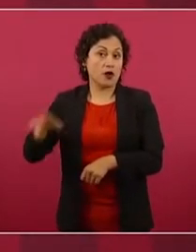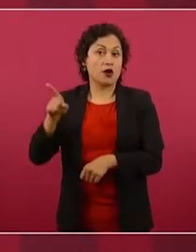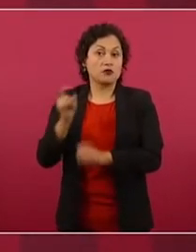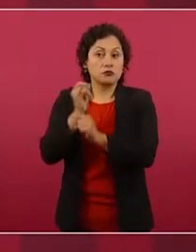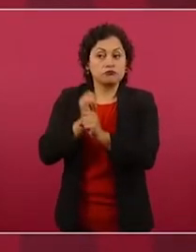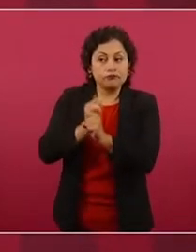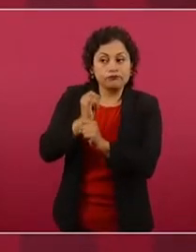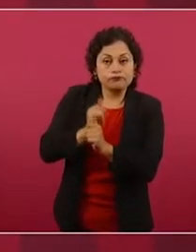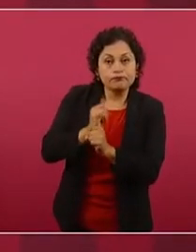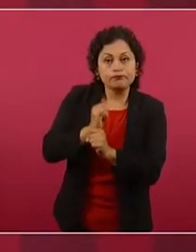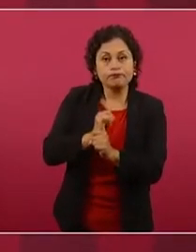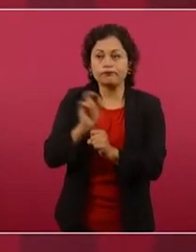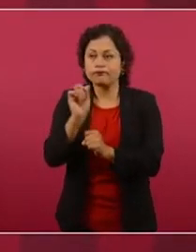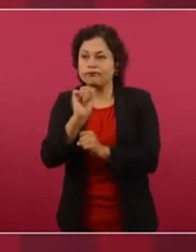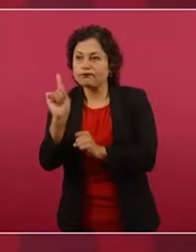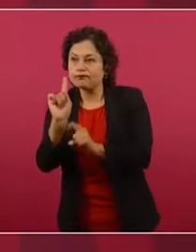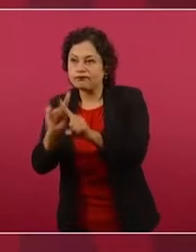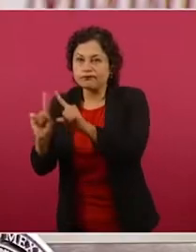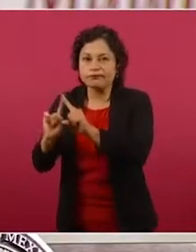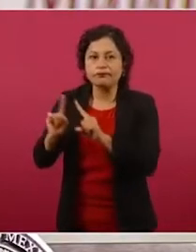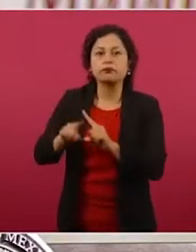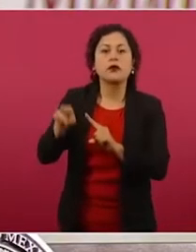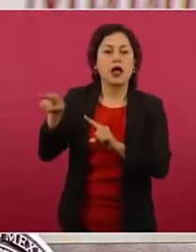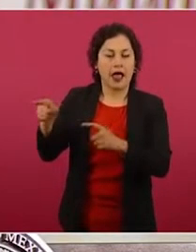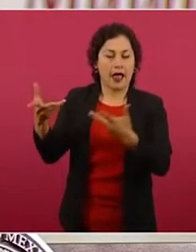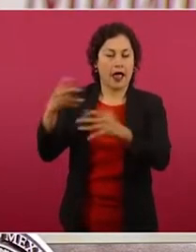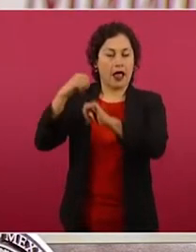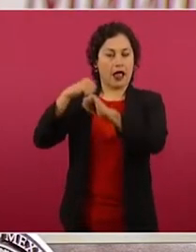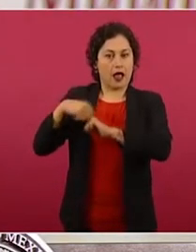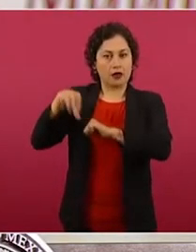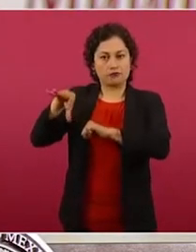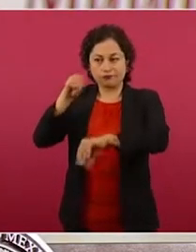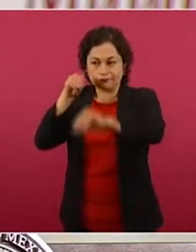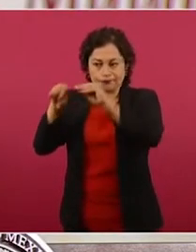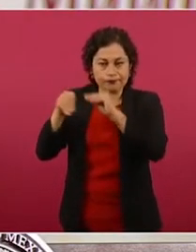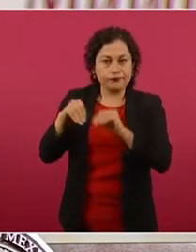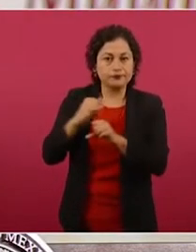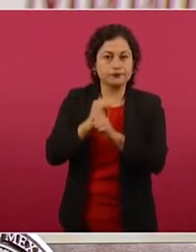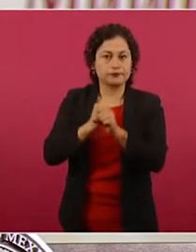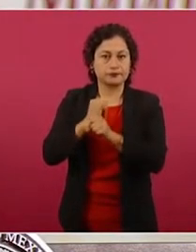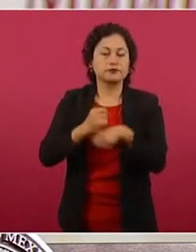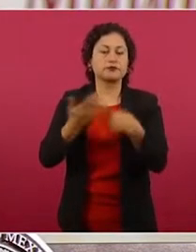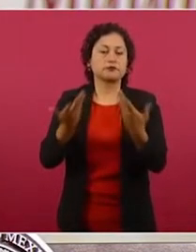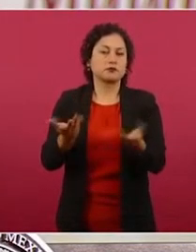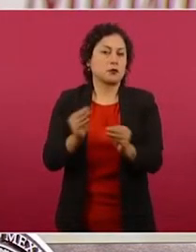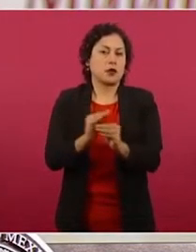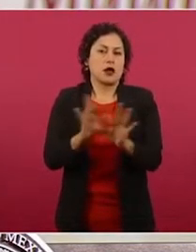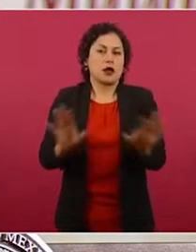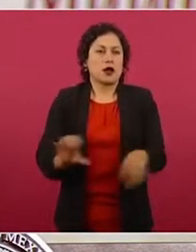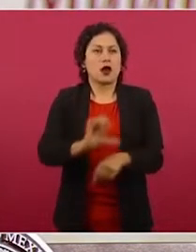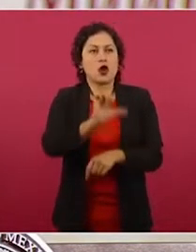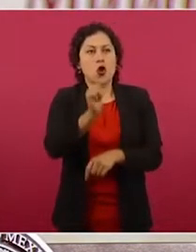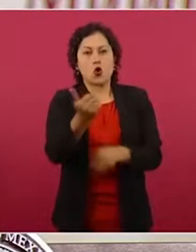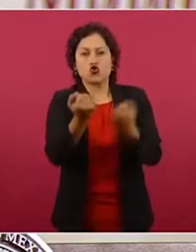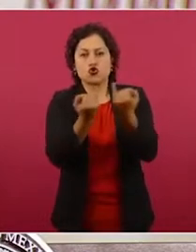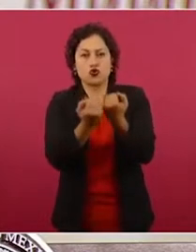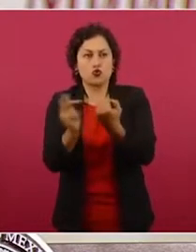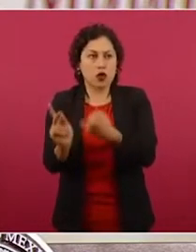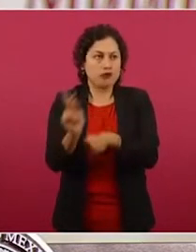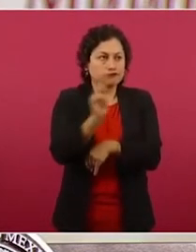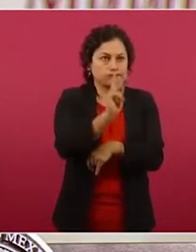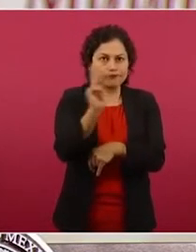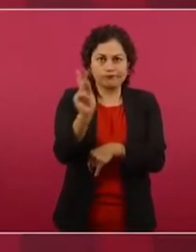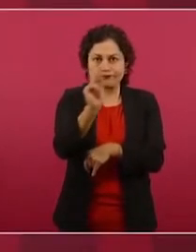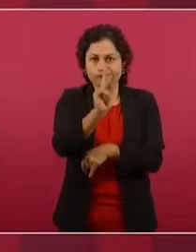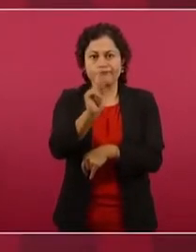los peritajes. Y consideramos que como ha acontecido en otros eventos que desafortunadamente han habido